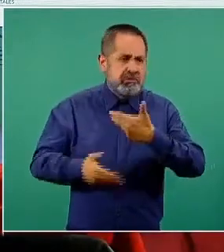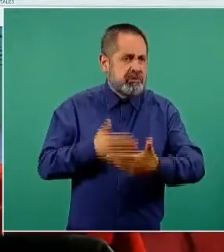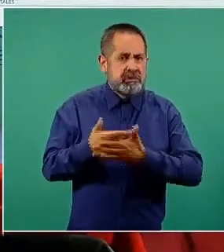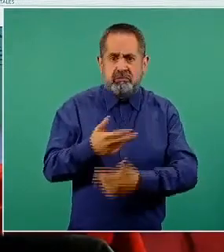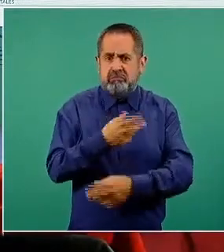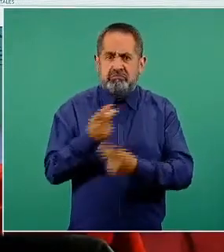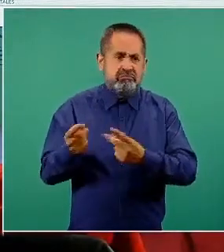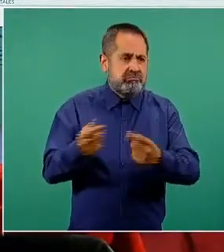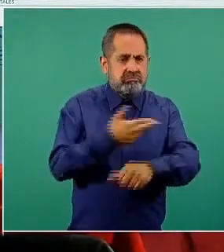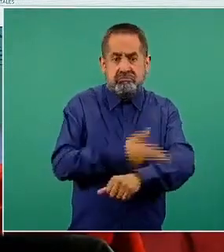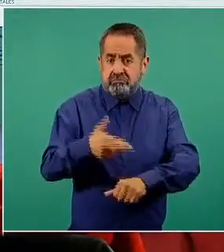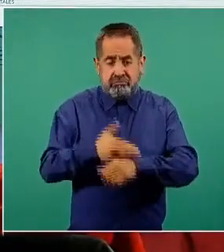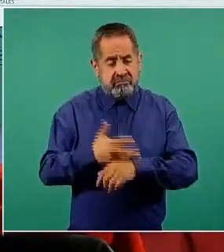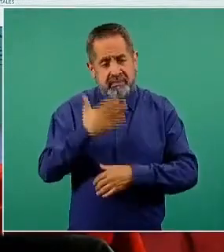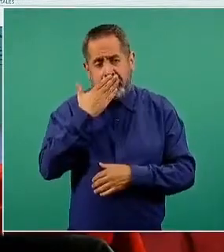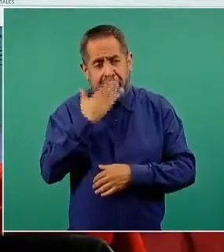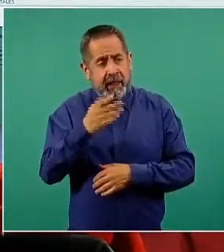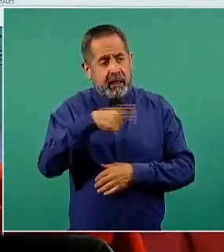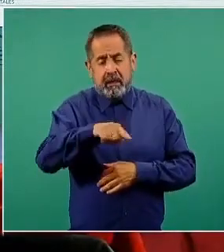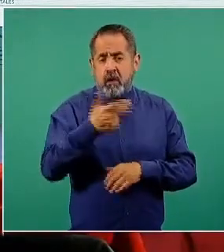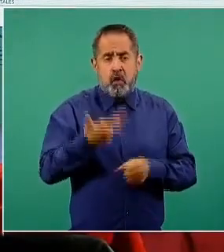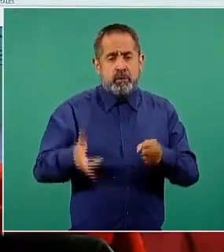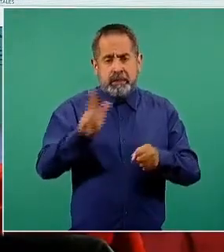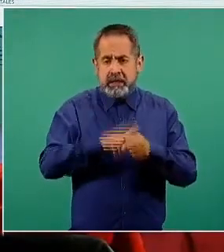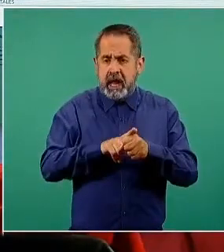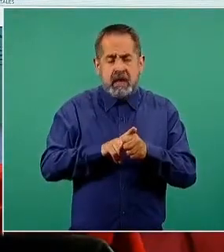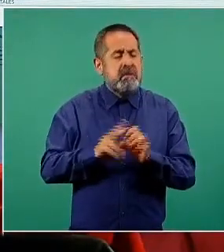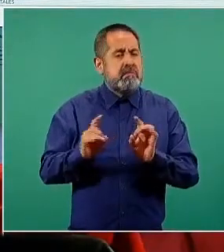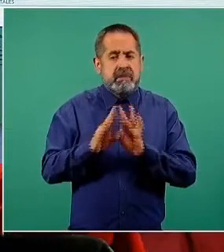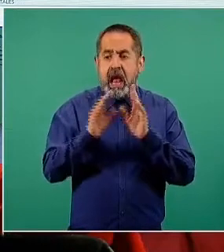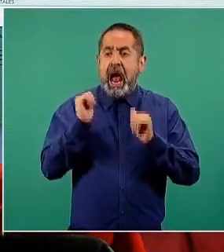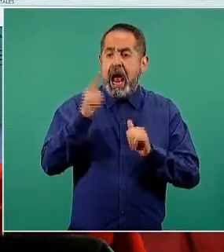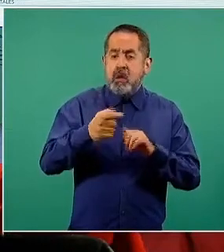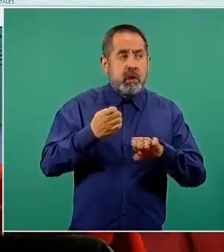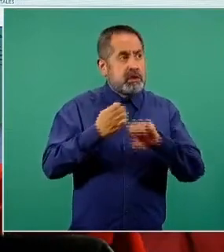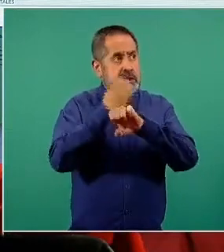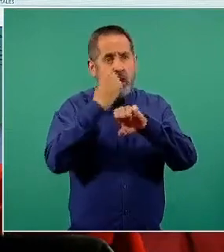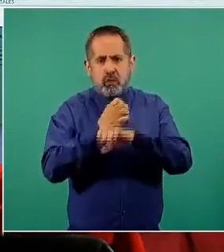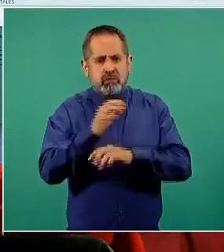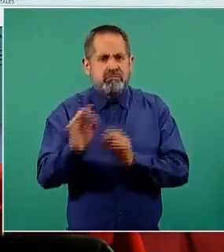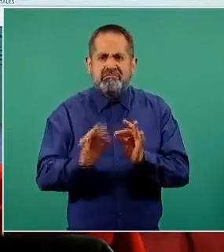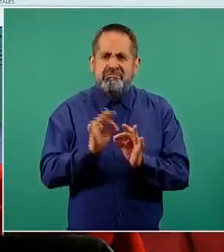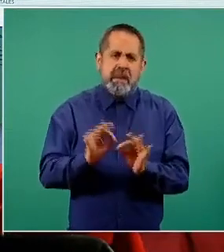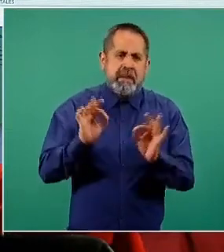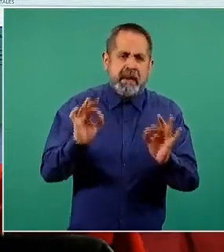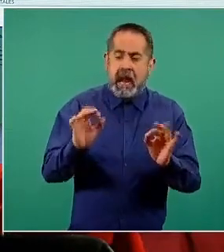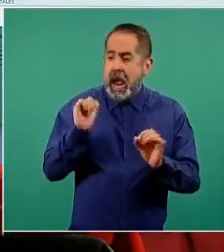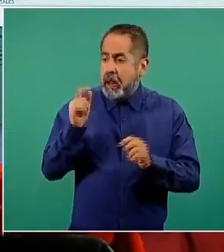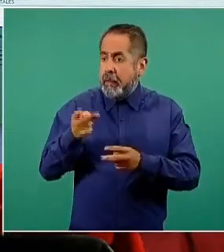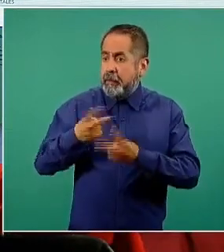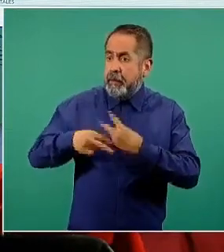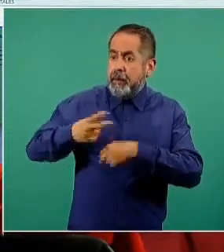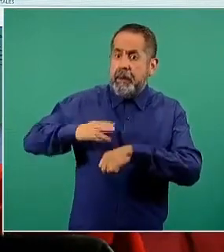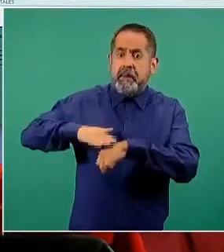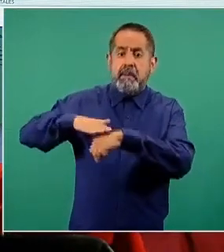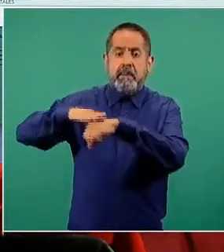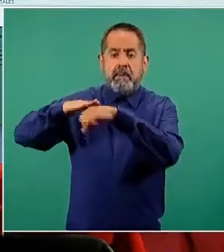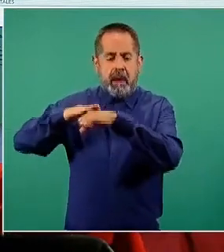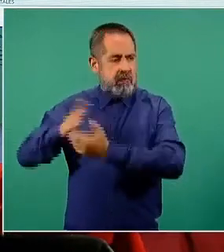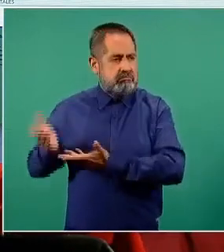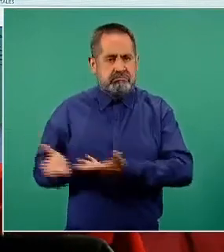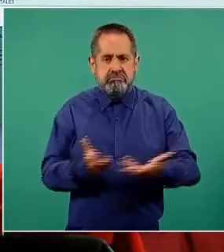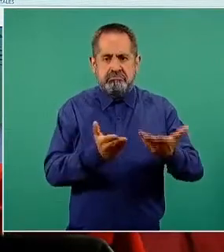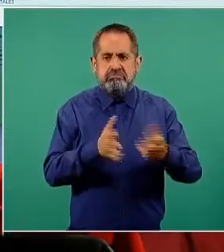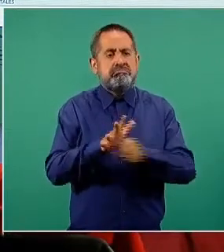de camas para poder hacer frente en prácticamente las 32 entidades federativas a cualquier rebrote que por algún motivo